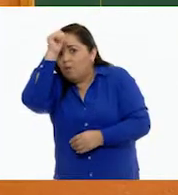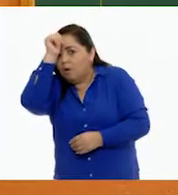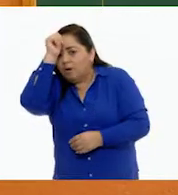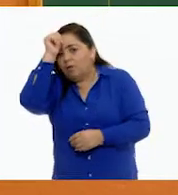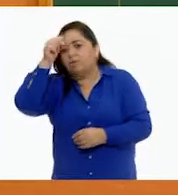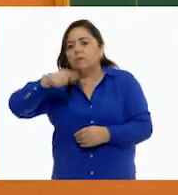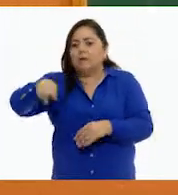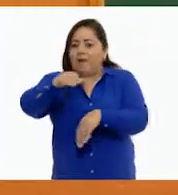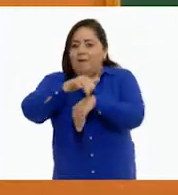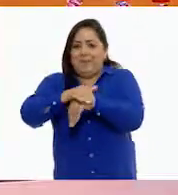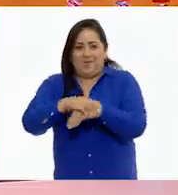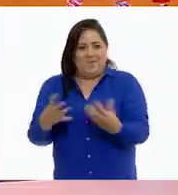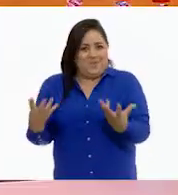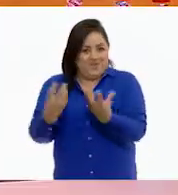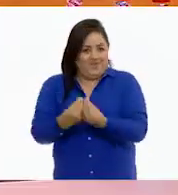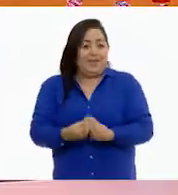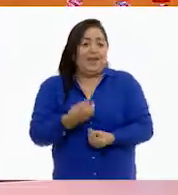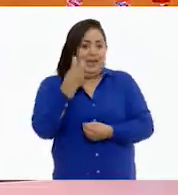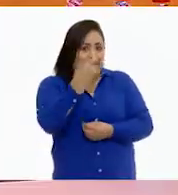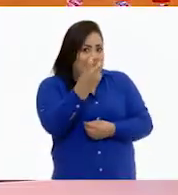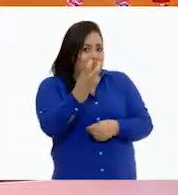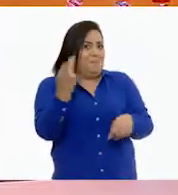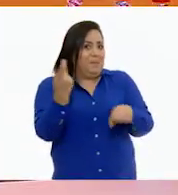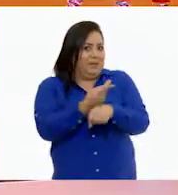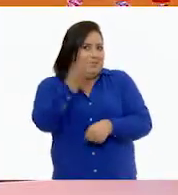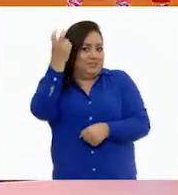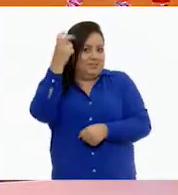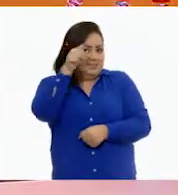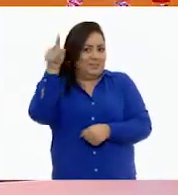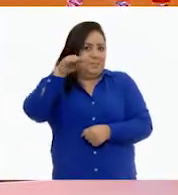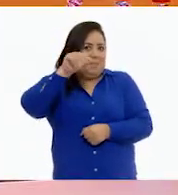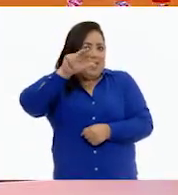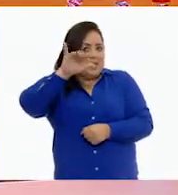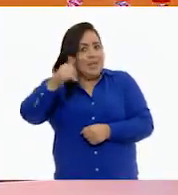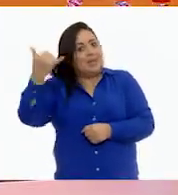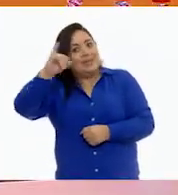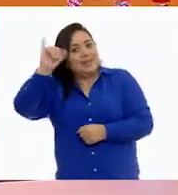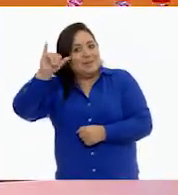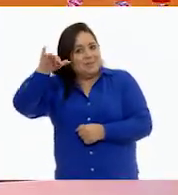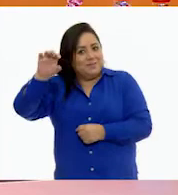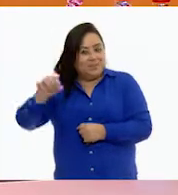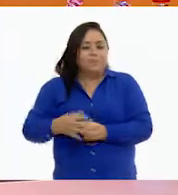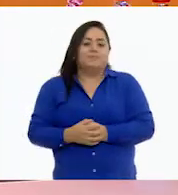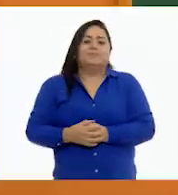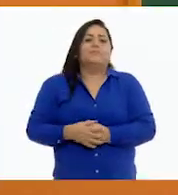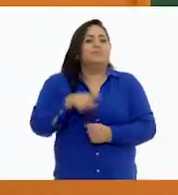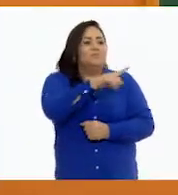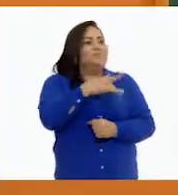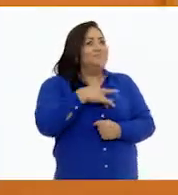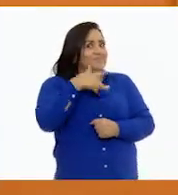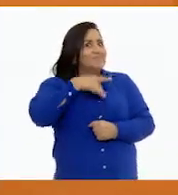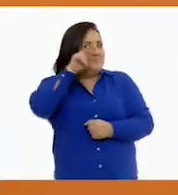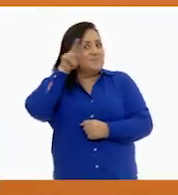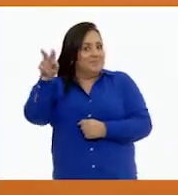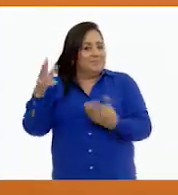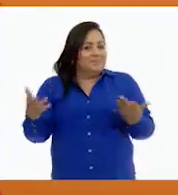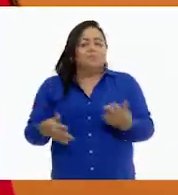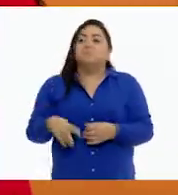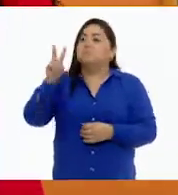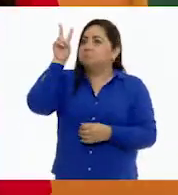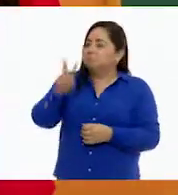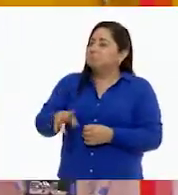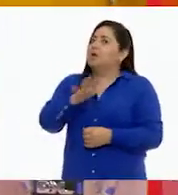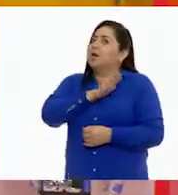entre amigos. ¿De acuerdo? Esto es lo que está pasando con María y con Jaime. ¿Qué te pareció esto? Me